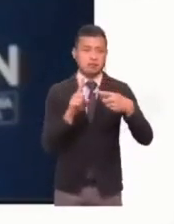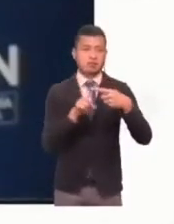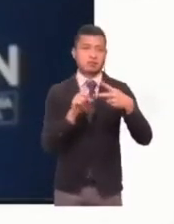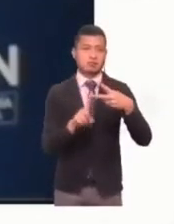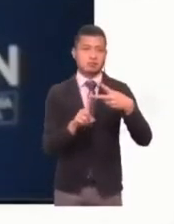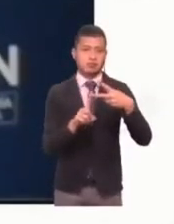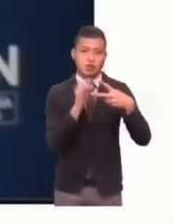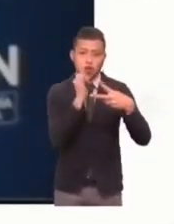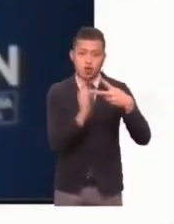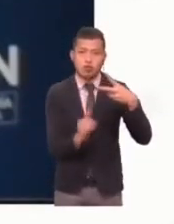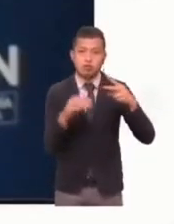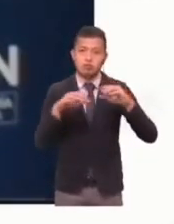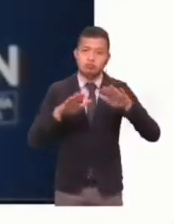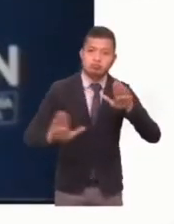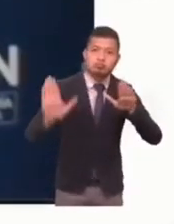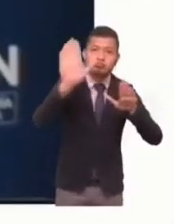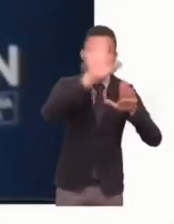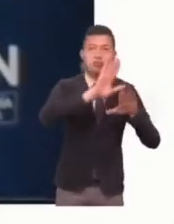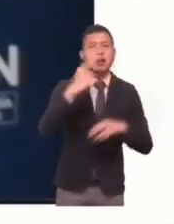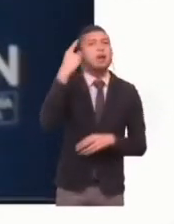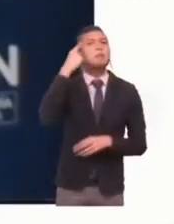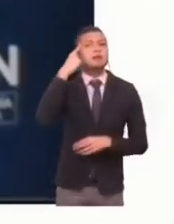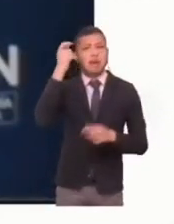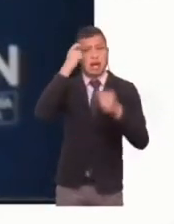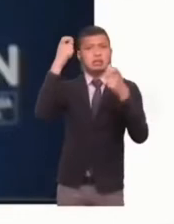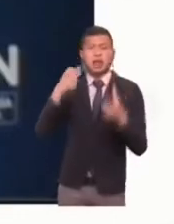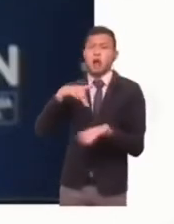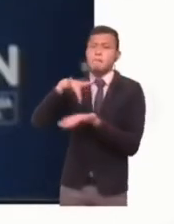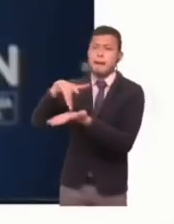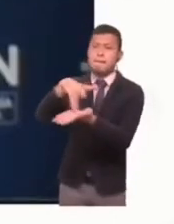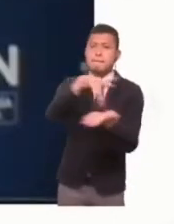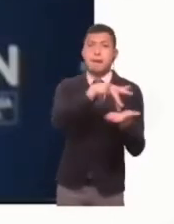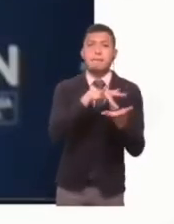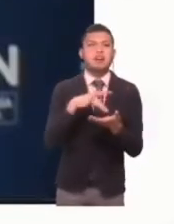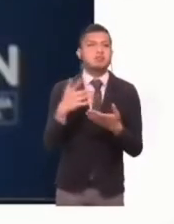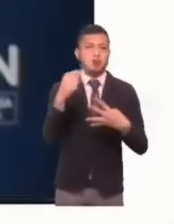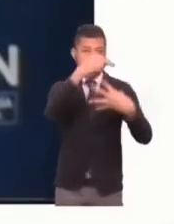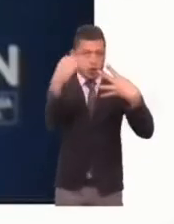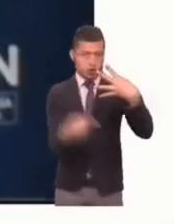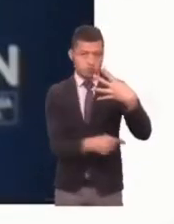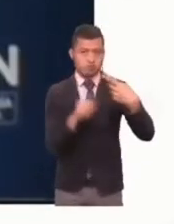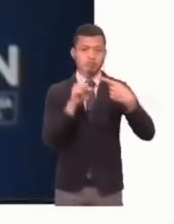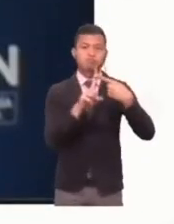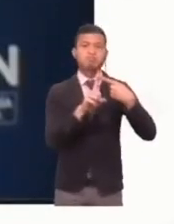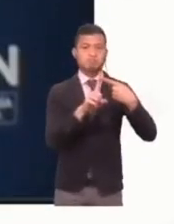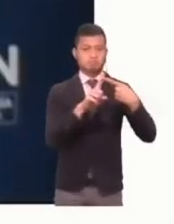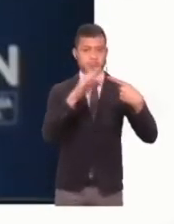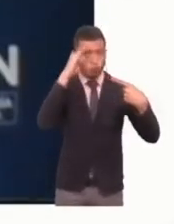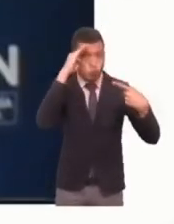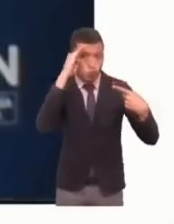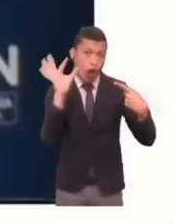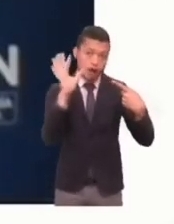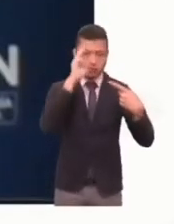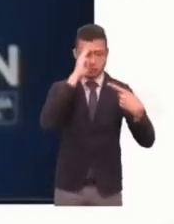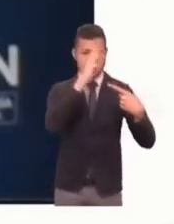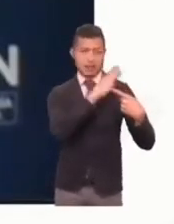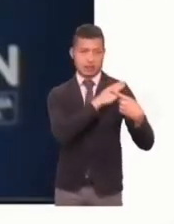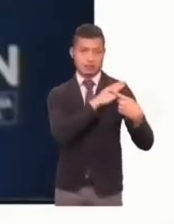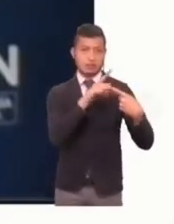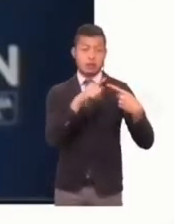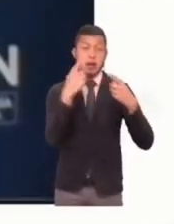uno diría que la presencia del Estado tiene al menos cuatro patas. Una que es la presencia de la fuerza pública, que no se puede